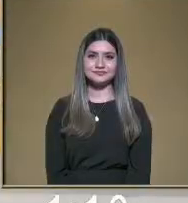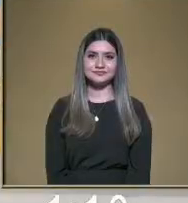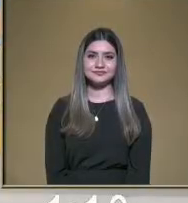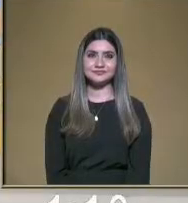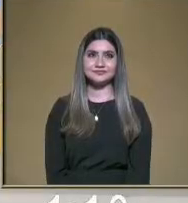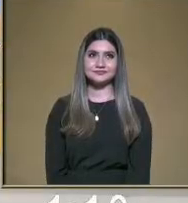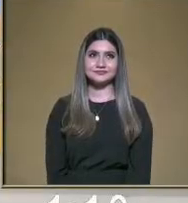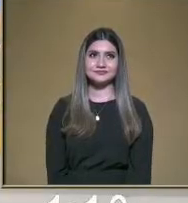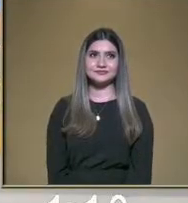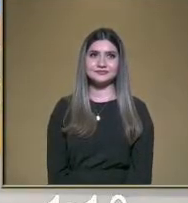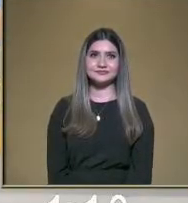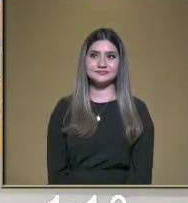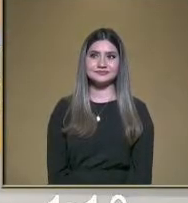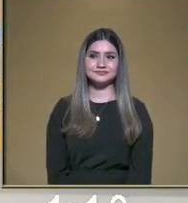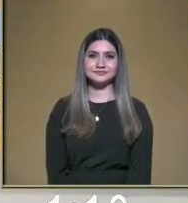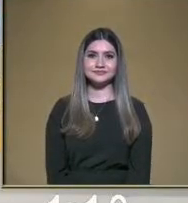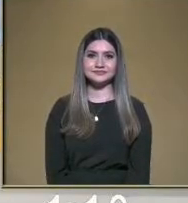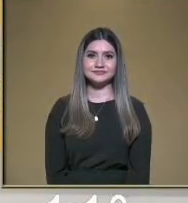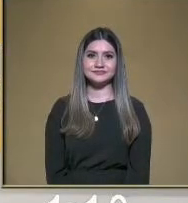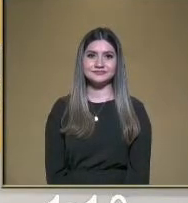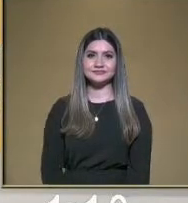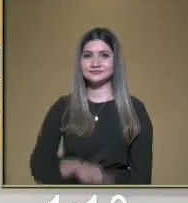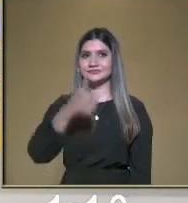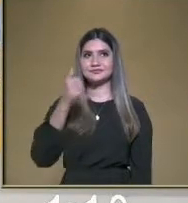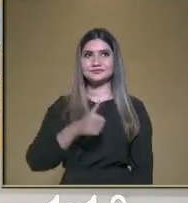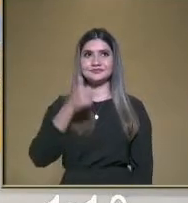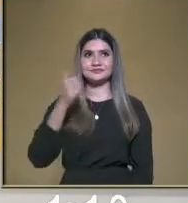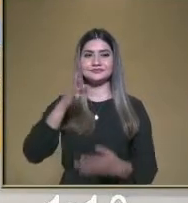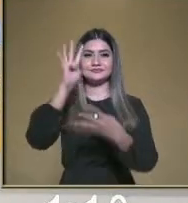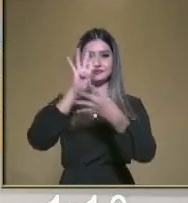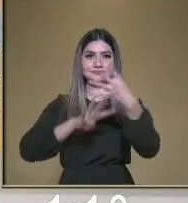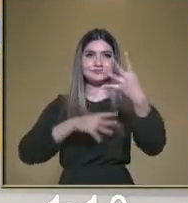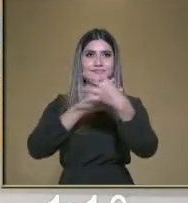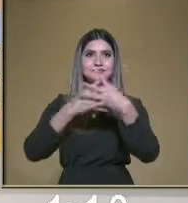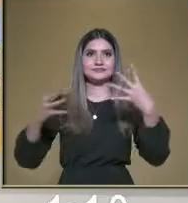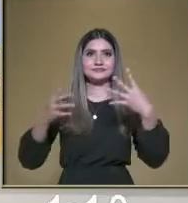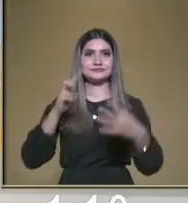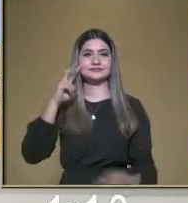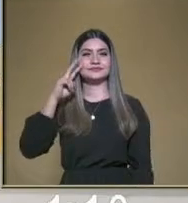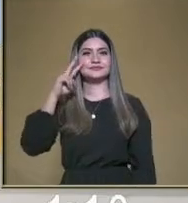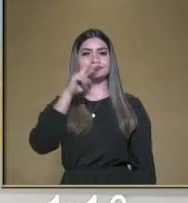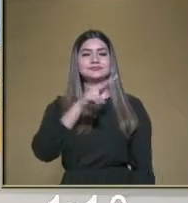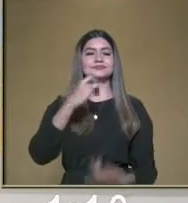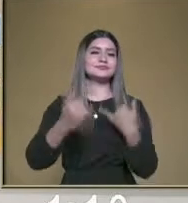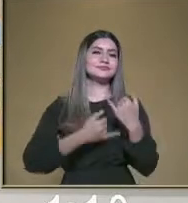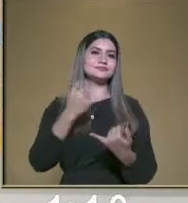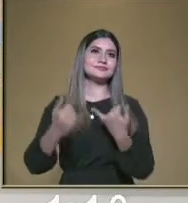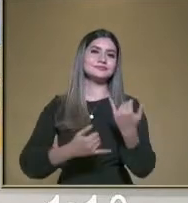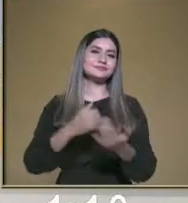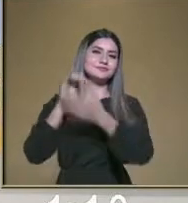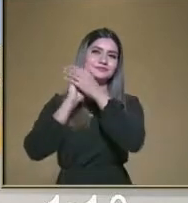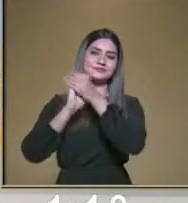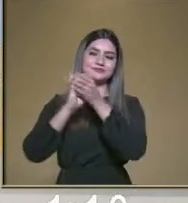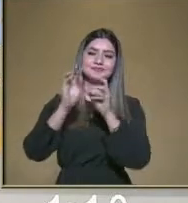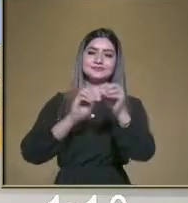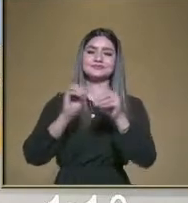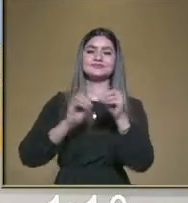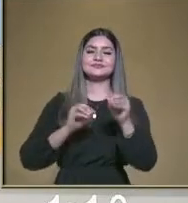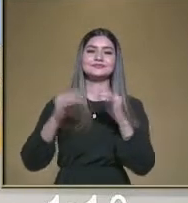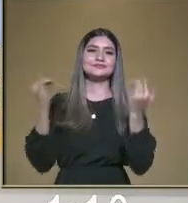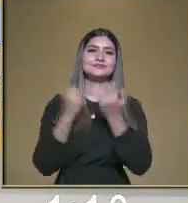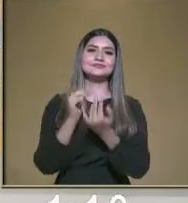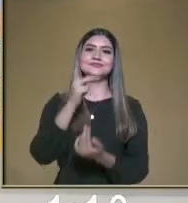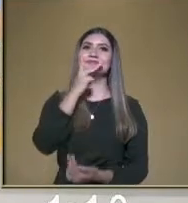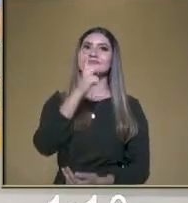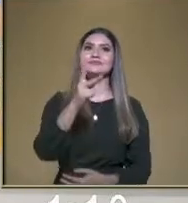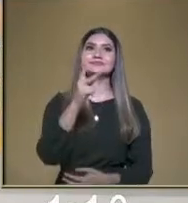Y también tiene otra tabla, una tabla donde después de haber jugado la lotería, pues se quedan las palabras,